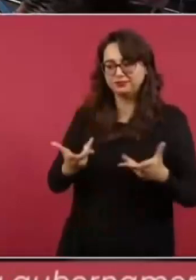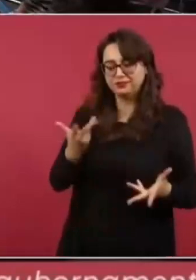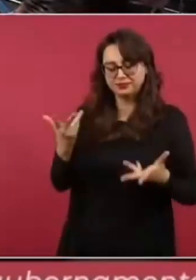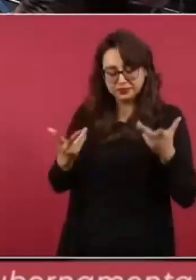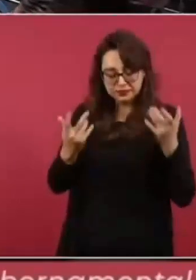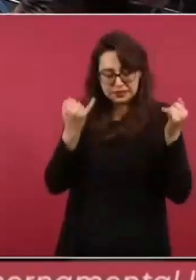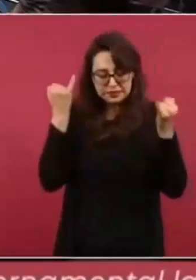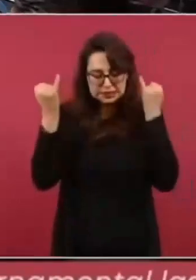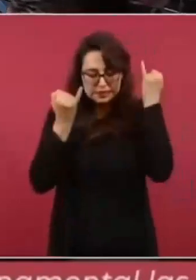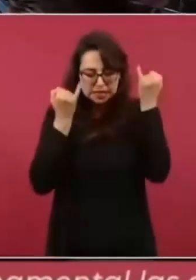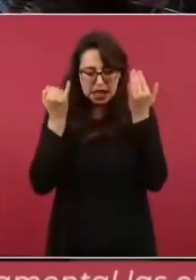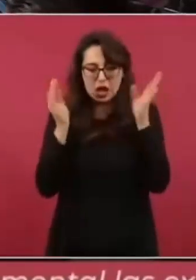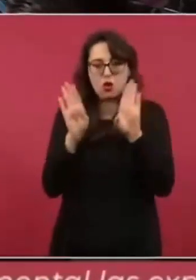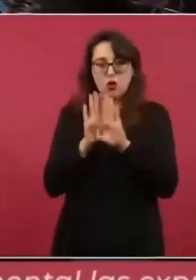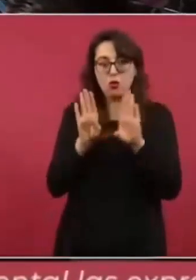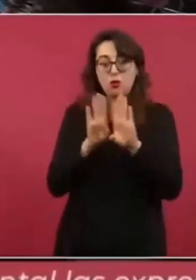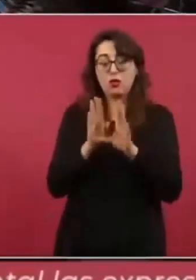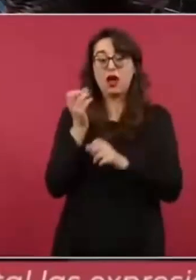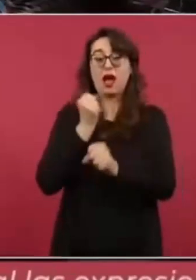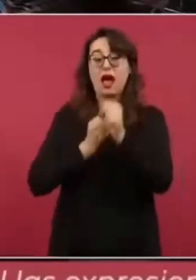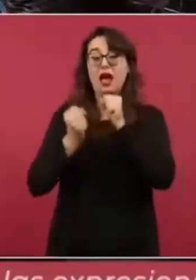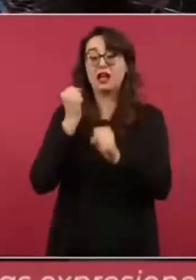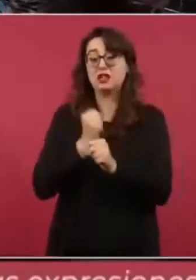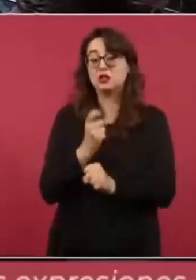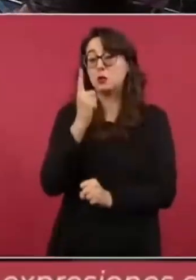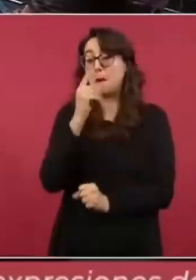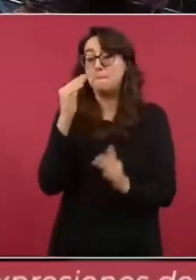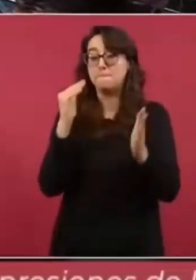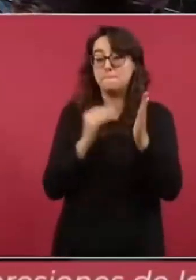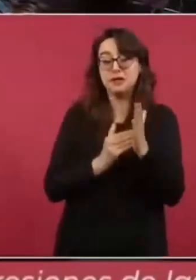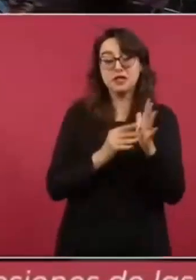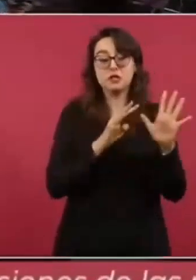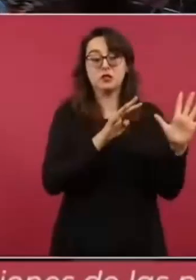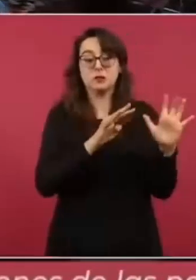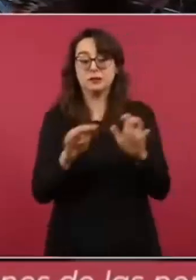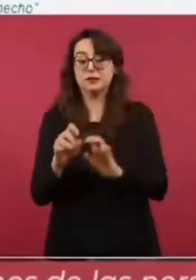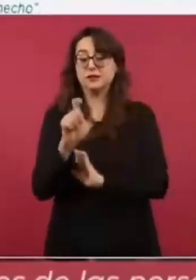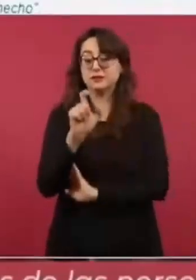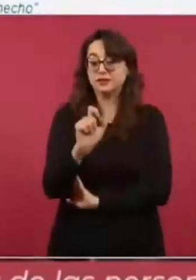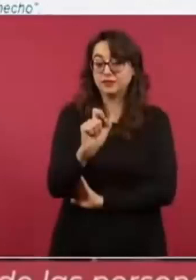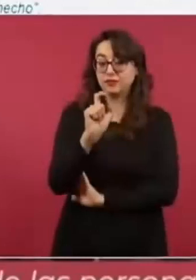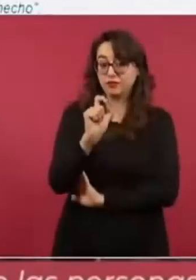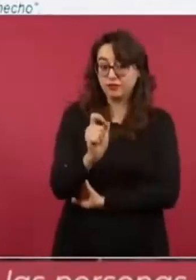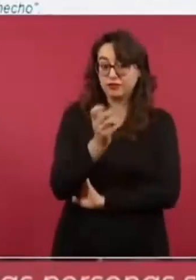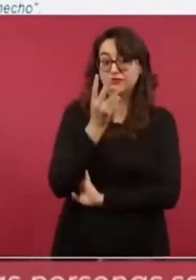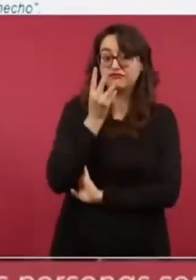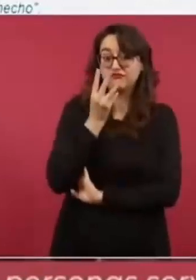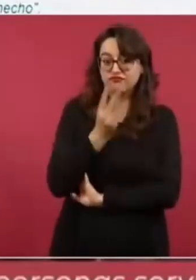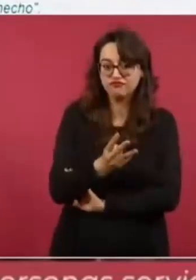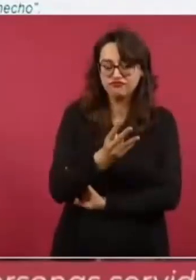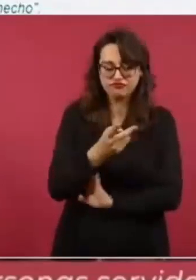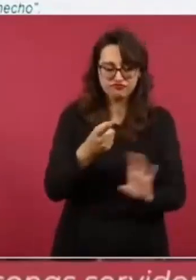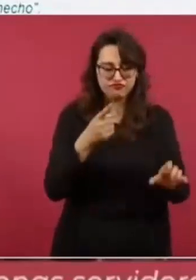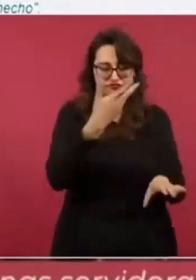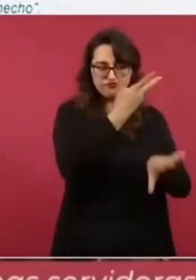Todo esto, hay que repetirlo, por los jóvenes.